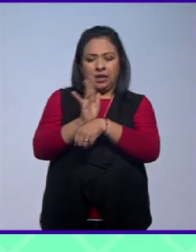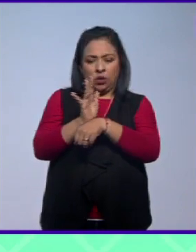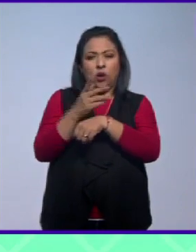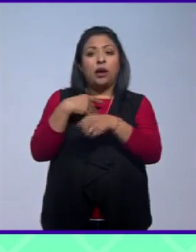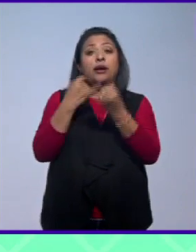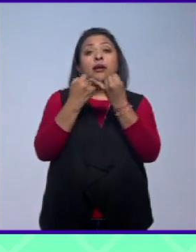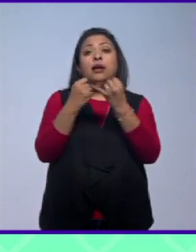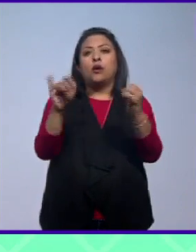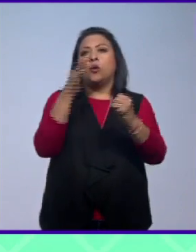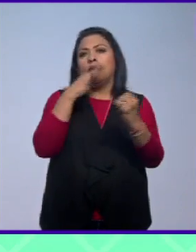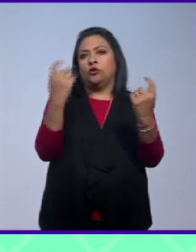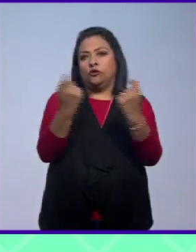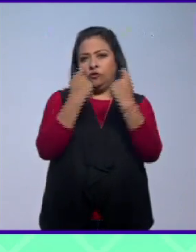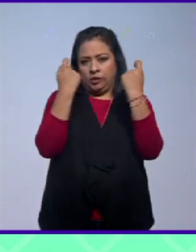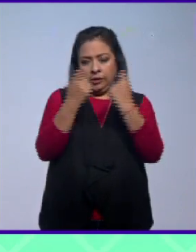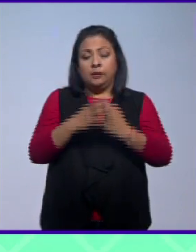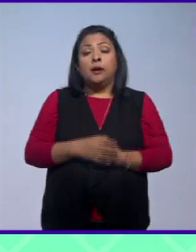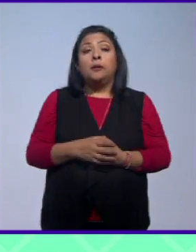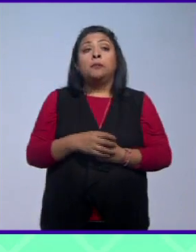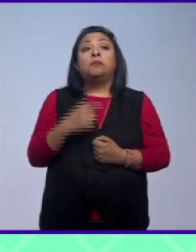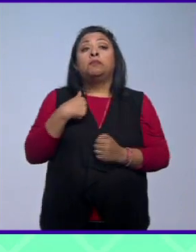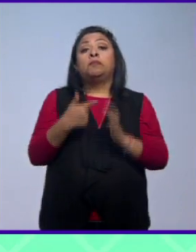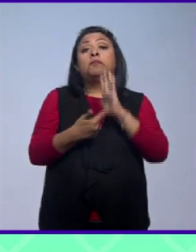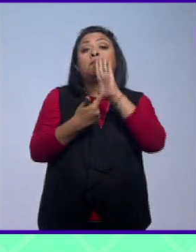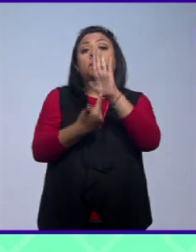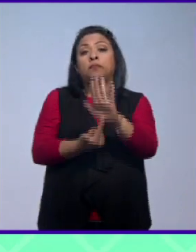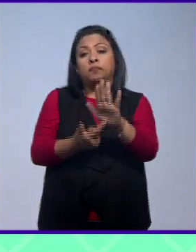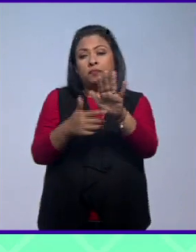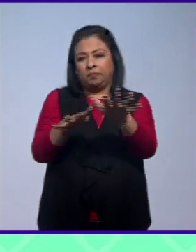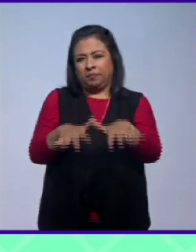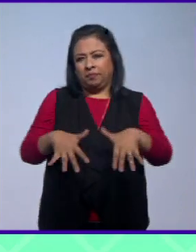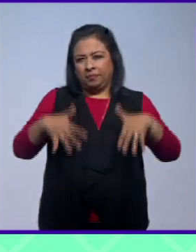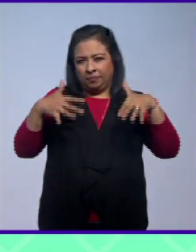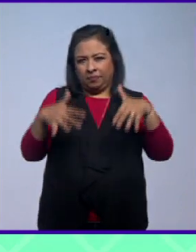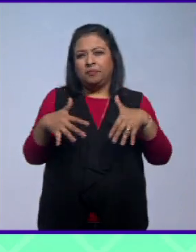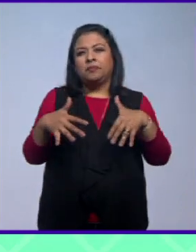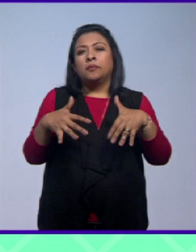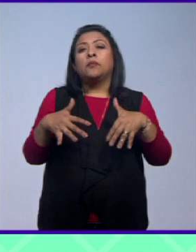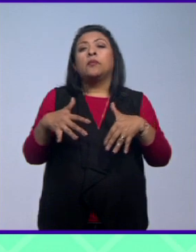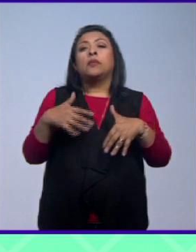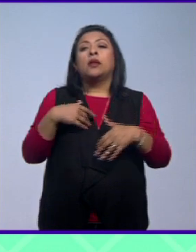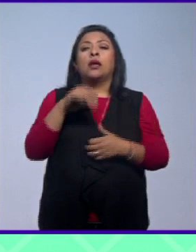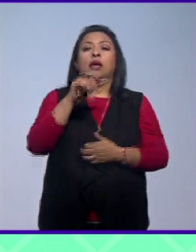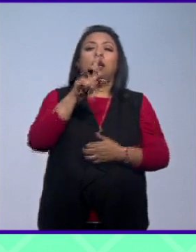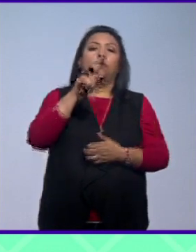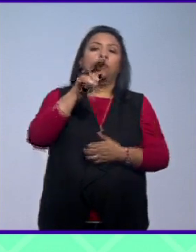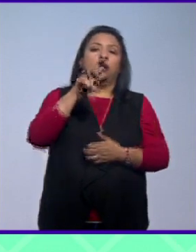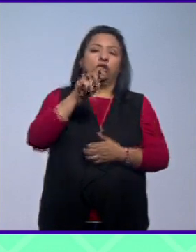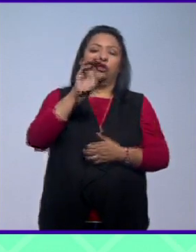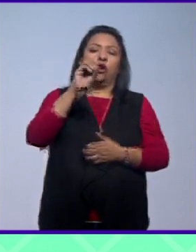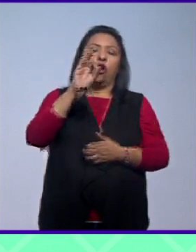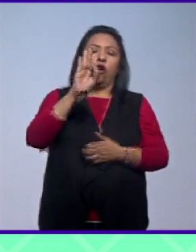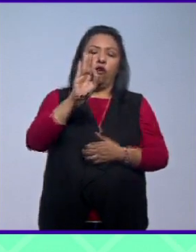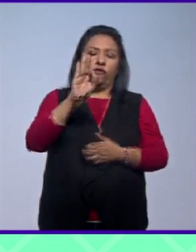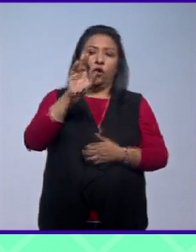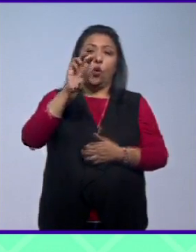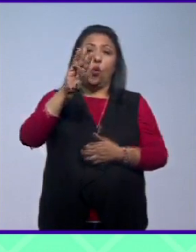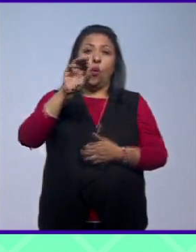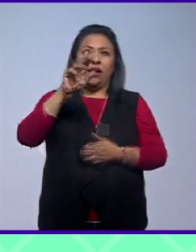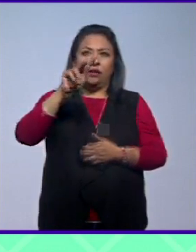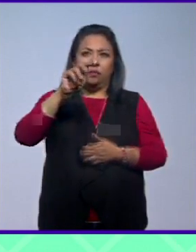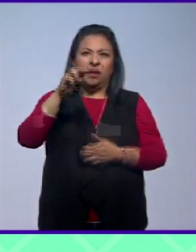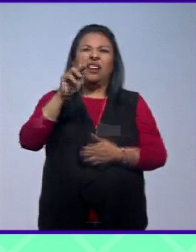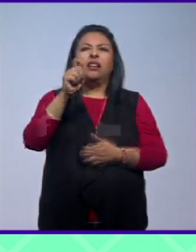inauguramos el Festival y viene a presentar su espectáculo su espectáculo perdón Adventures of Whiteman que habla